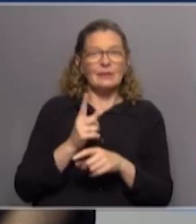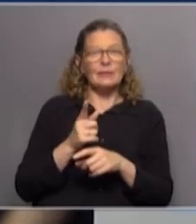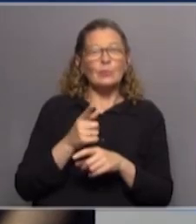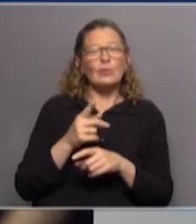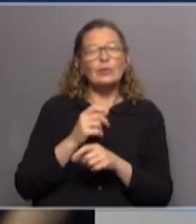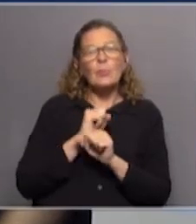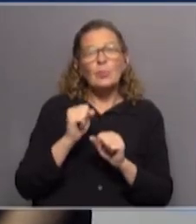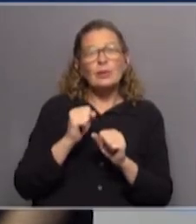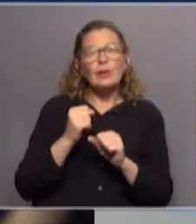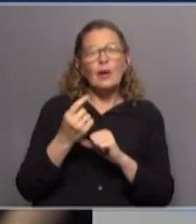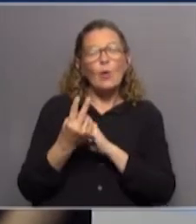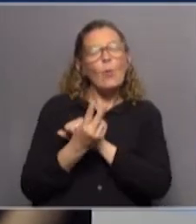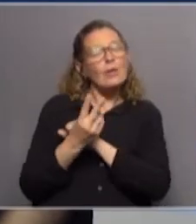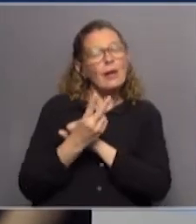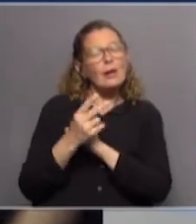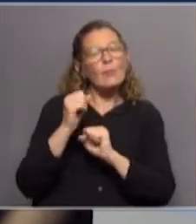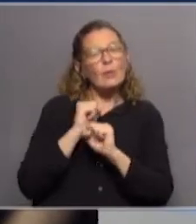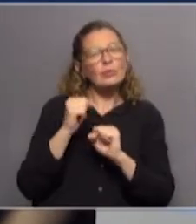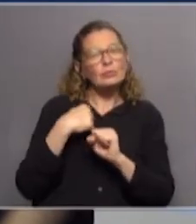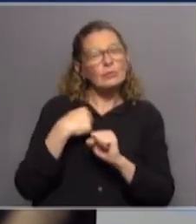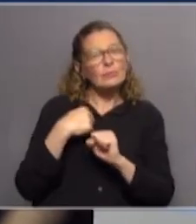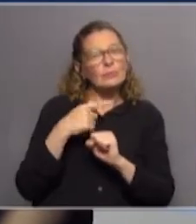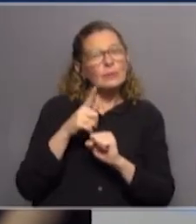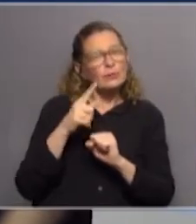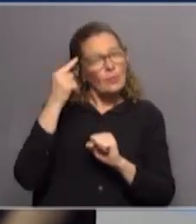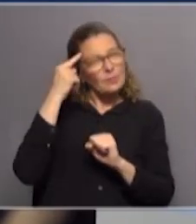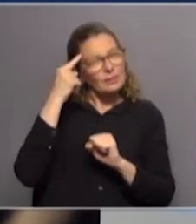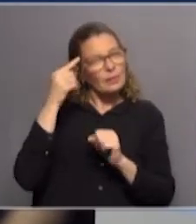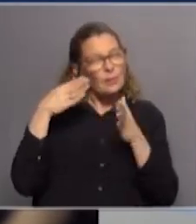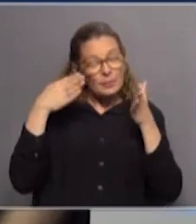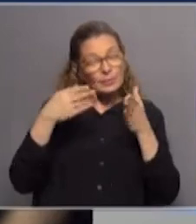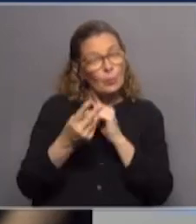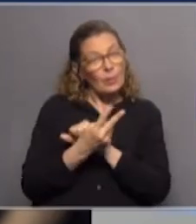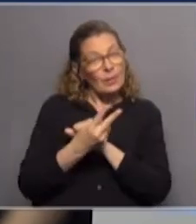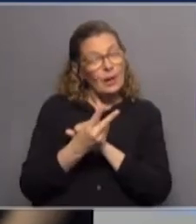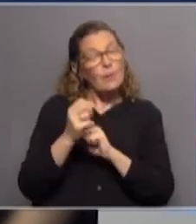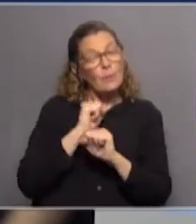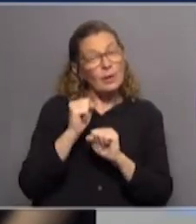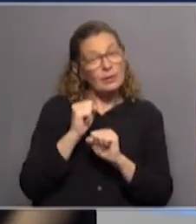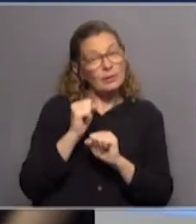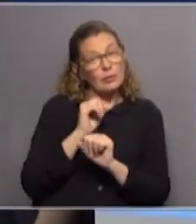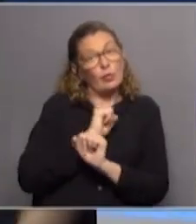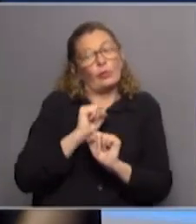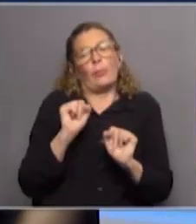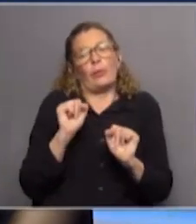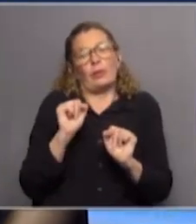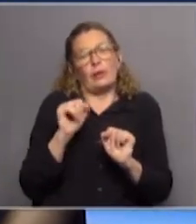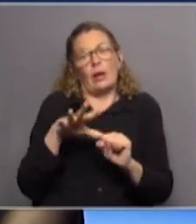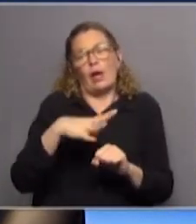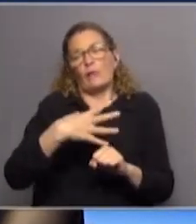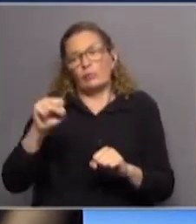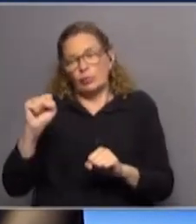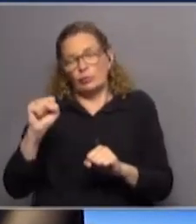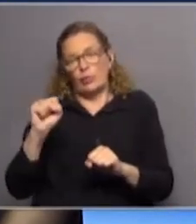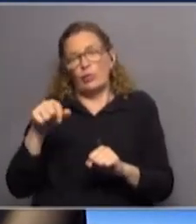si se puede preservar hay que preservarla yo soy de los que tengo el enfoque de que hay que si se puede preservar hay preservarla si no se puede y la absorción es